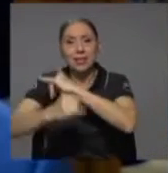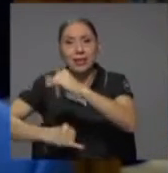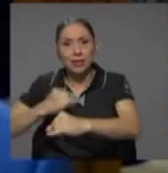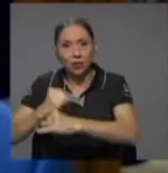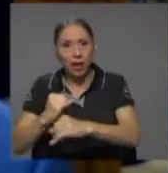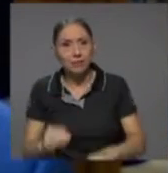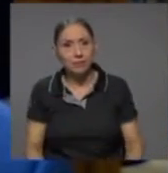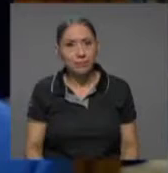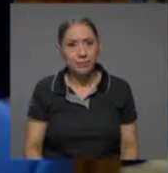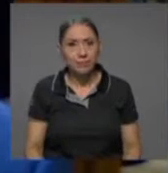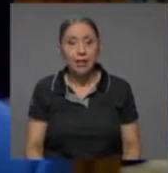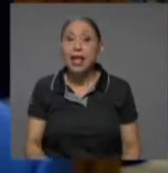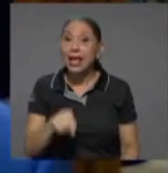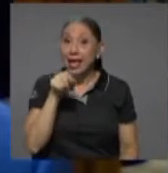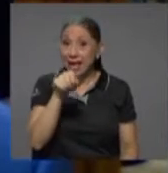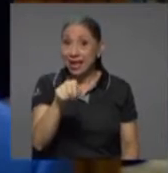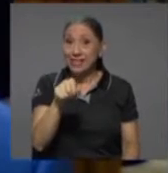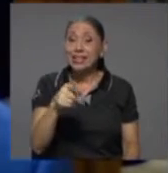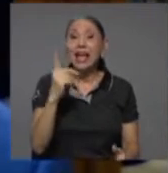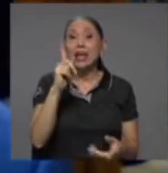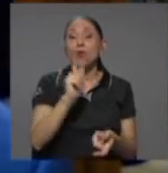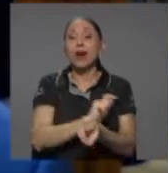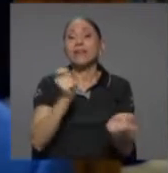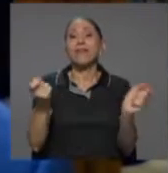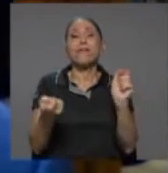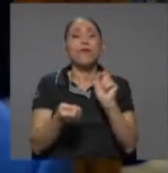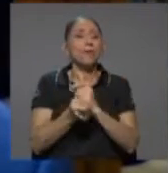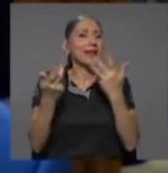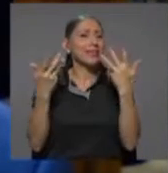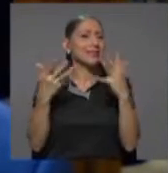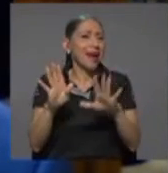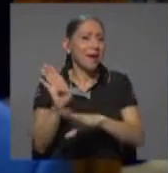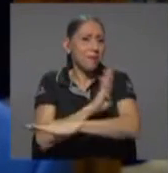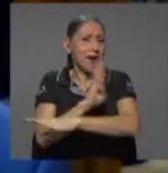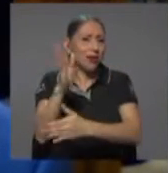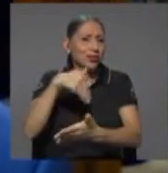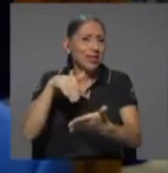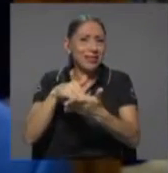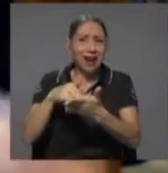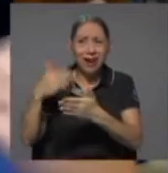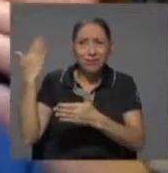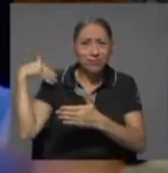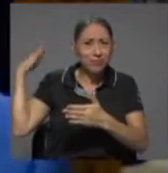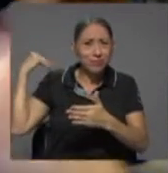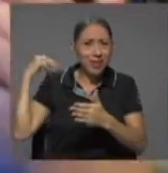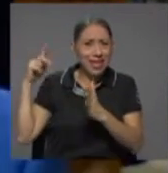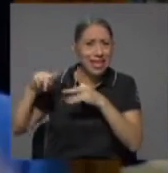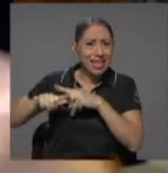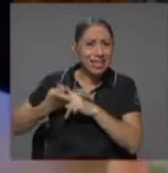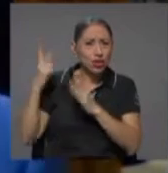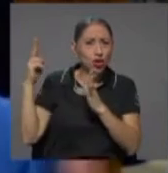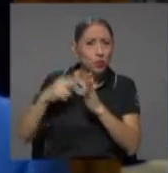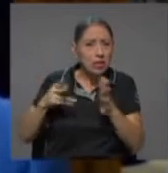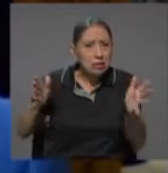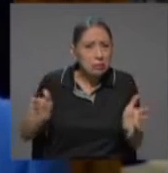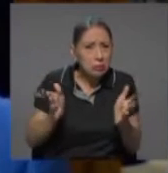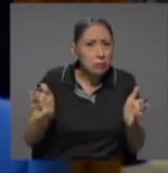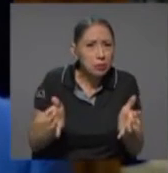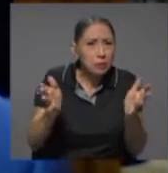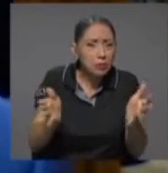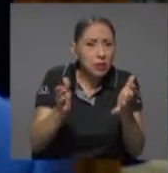Esa era una reforma que el Banco Central venía promoviendo desde el inicio de los 2000 y que el Fondo Monetario Internacional había venido